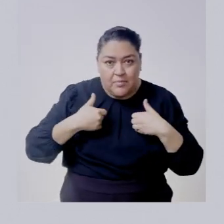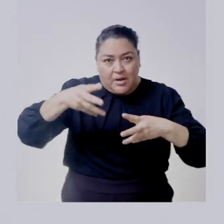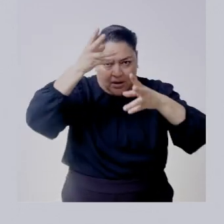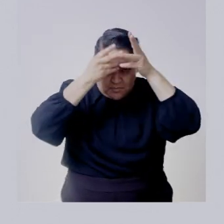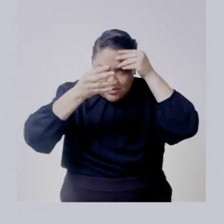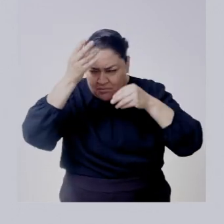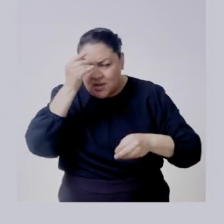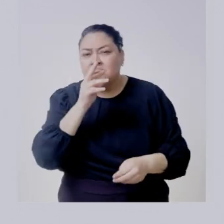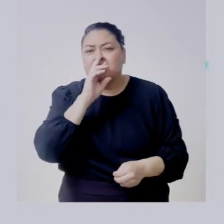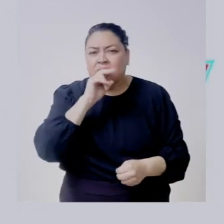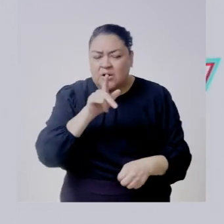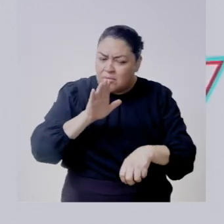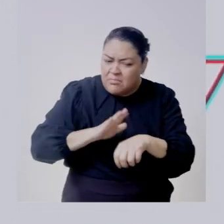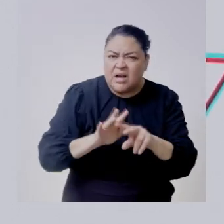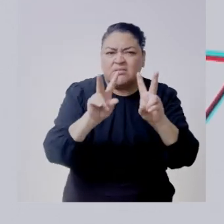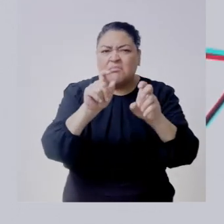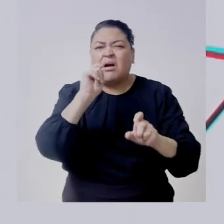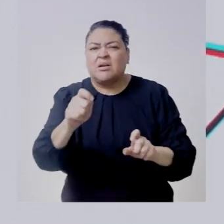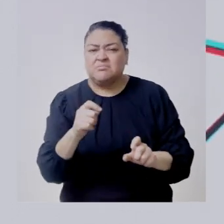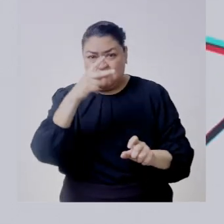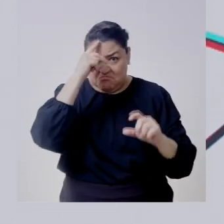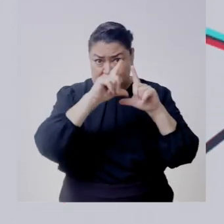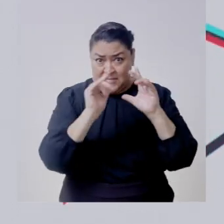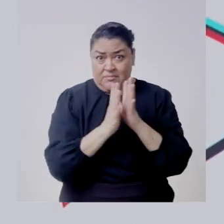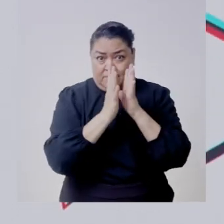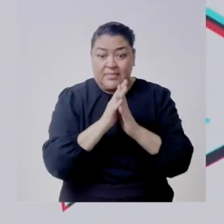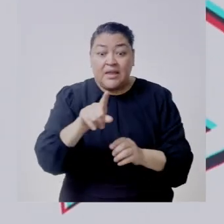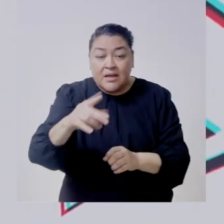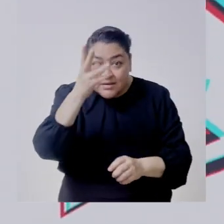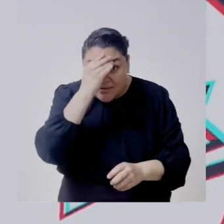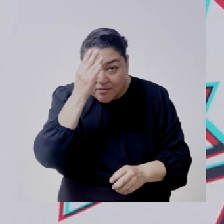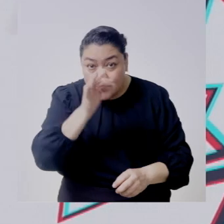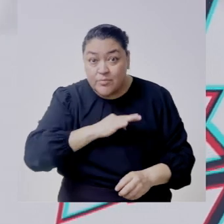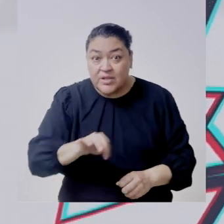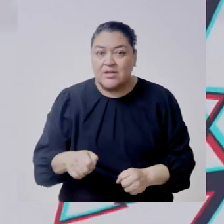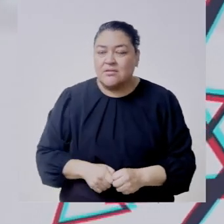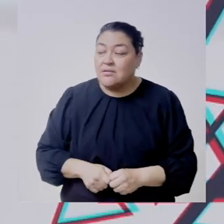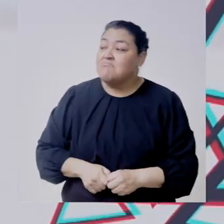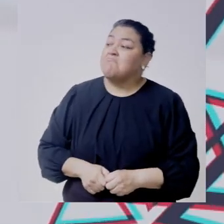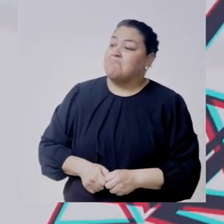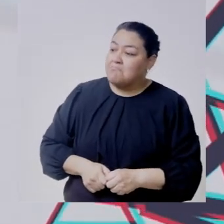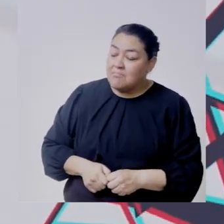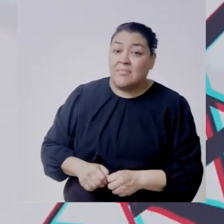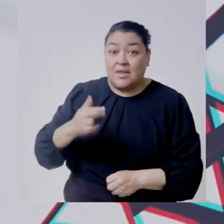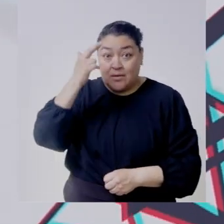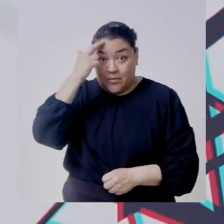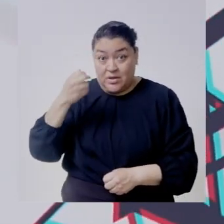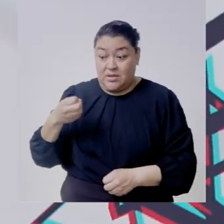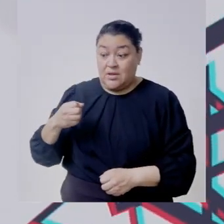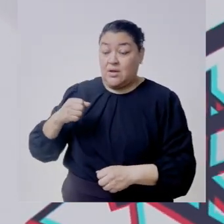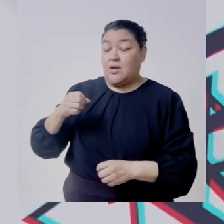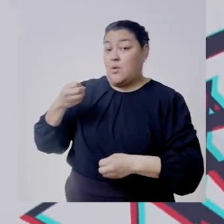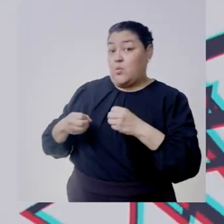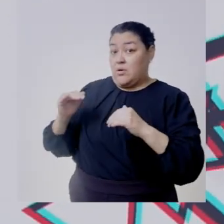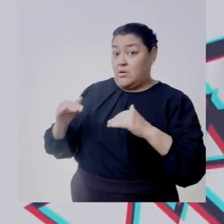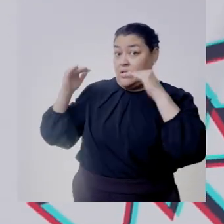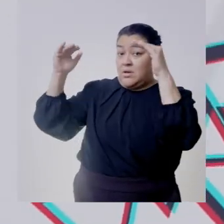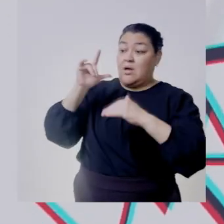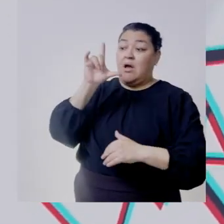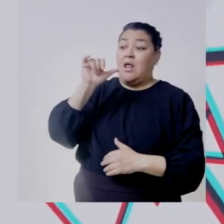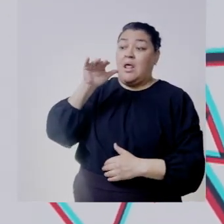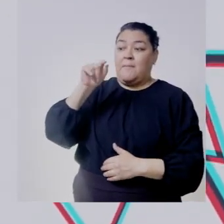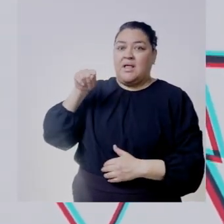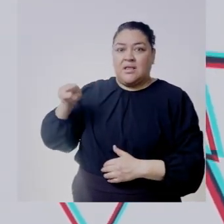ciudadanos y pues se vayan adentrando en lo que es la democracia de nuestro país claro debemos resaltar que el magistrado felipe de la mata